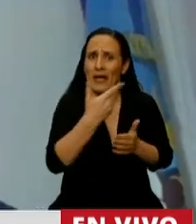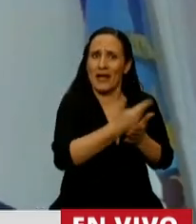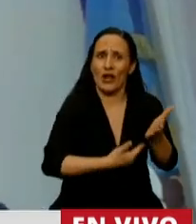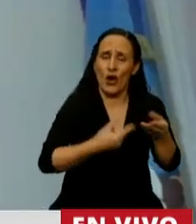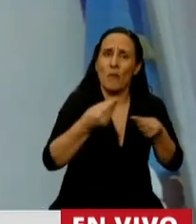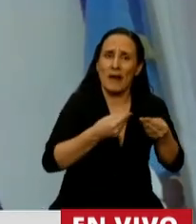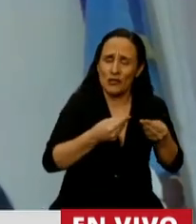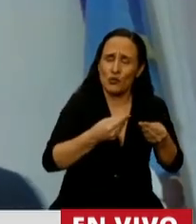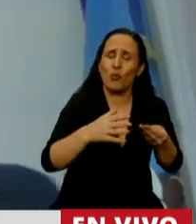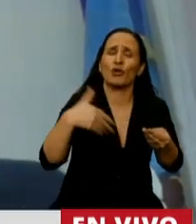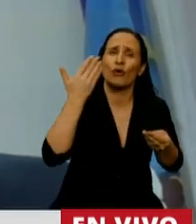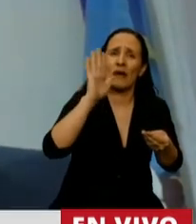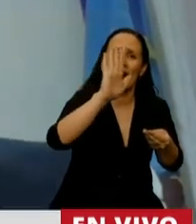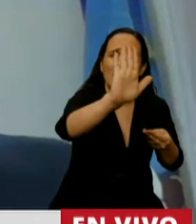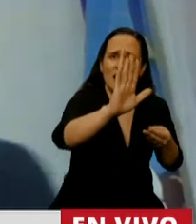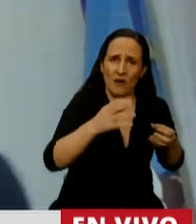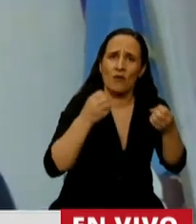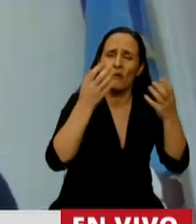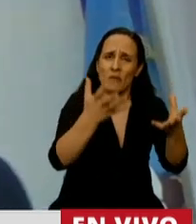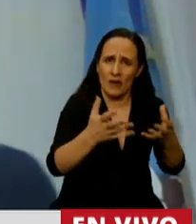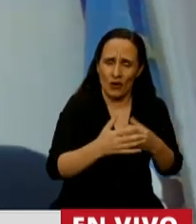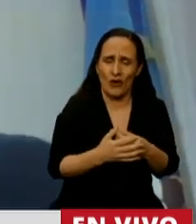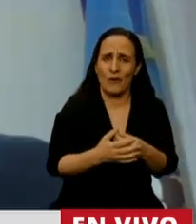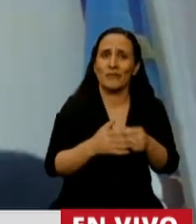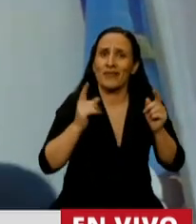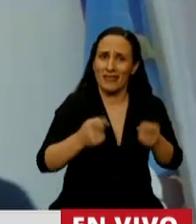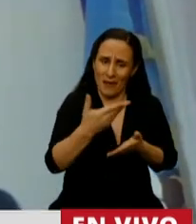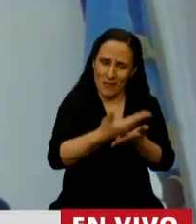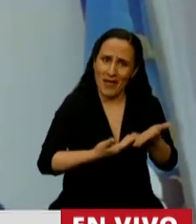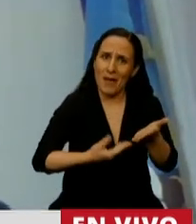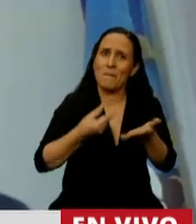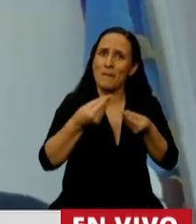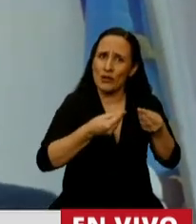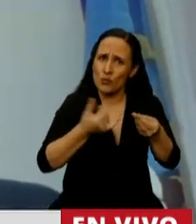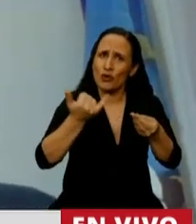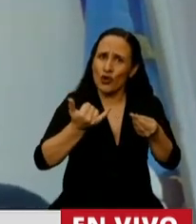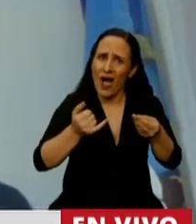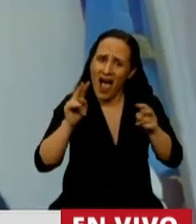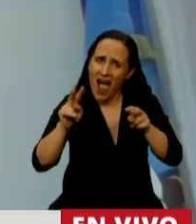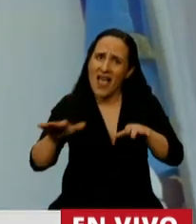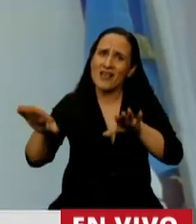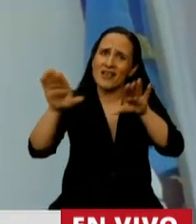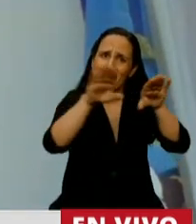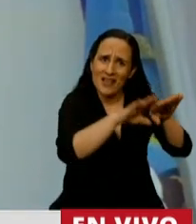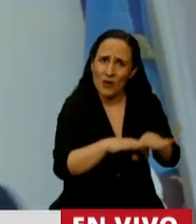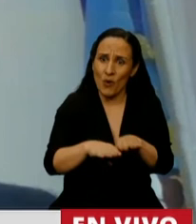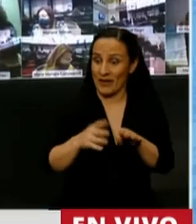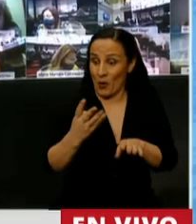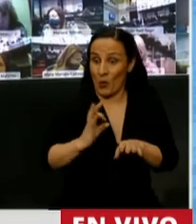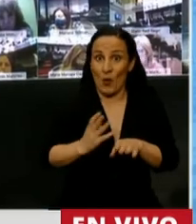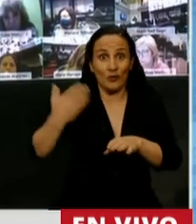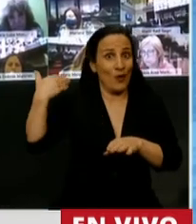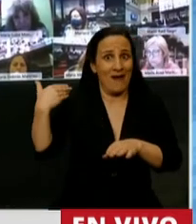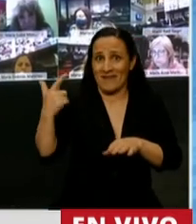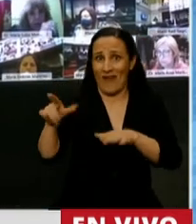muestra una luz al final del camino. Y que además tiene un trato igualitario, absolutamente igualitario. Cosa que no pasó durante estos últimos cuatro años,